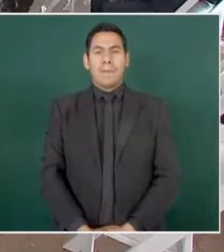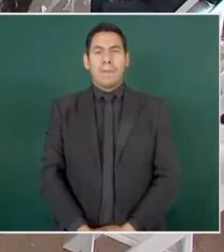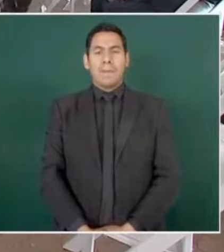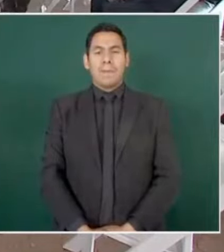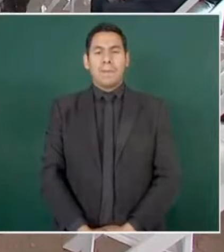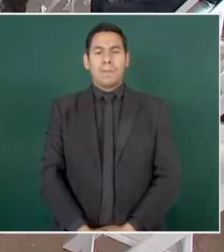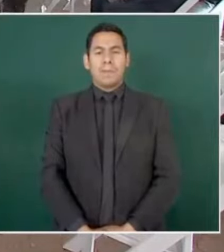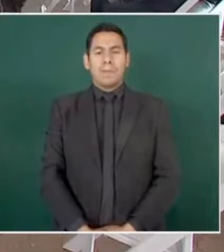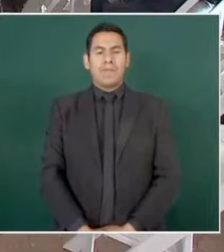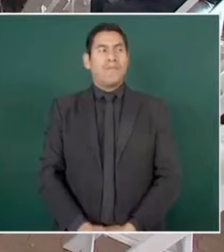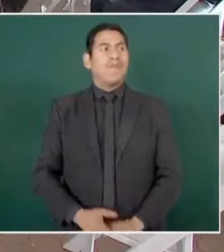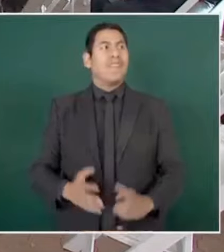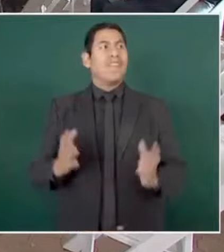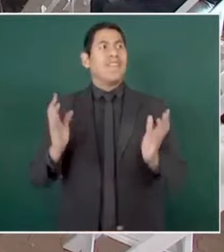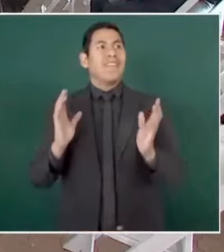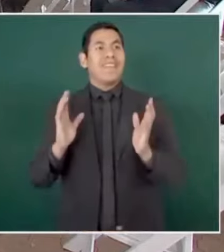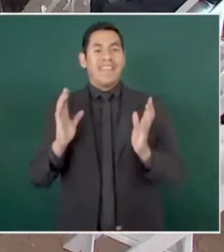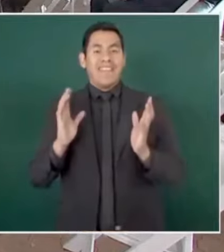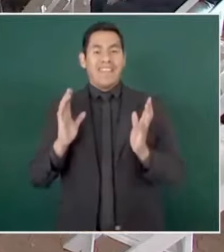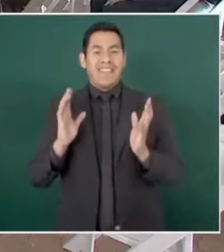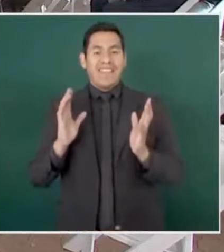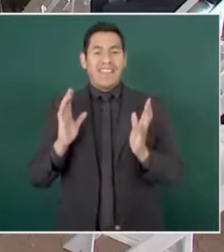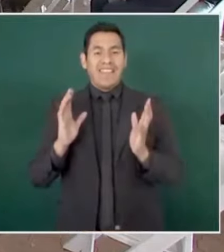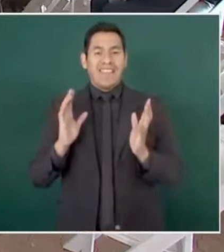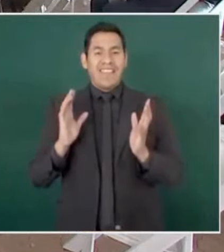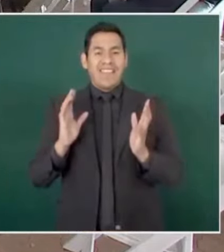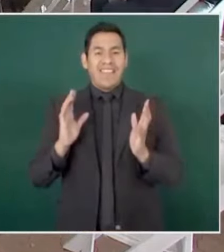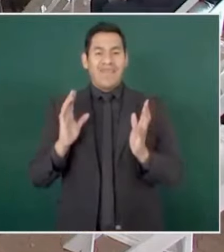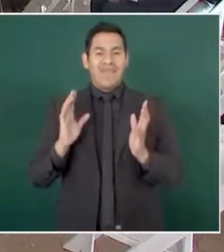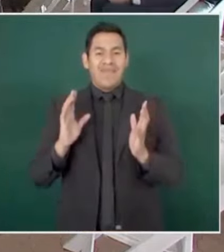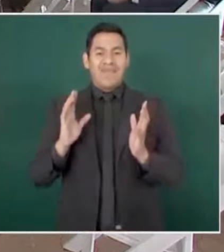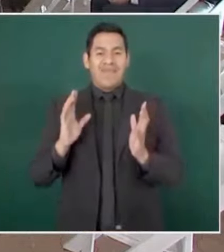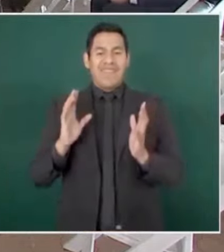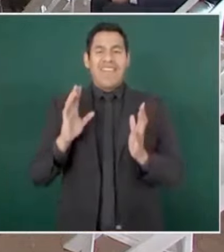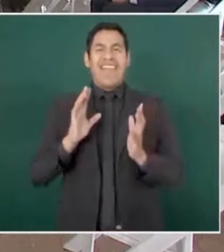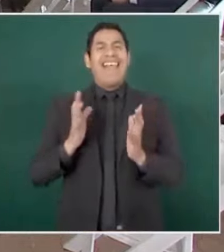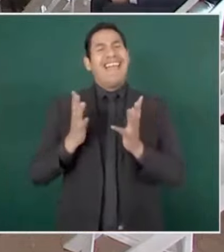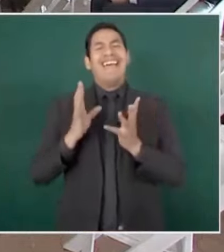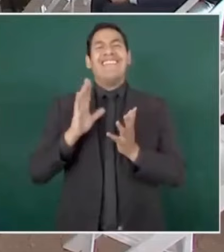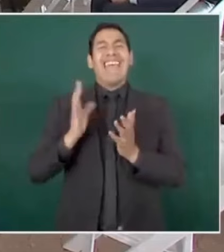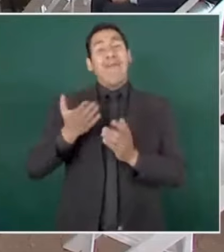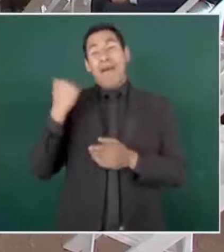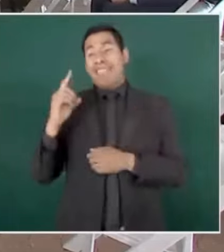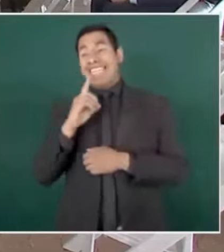¡Vámonos ya! ¡Vamos a la derecha! ¡No! ja, no!